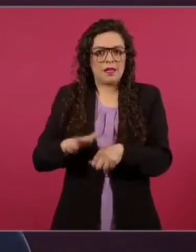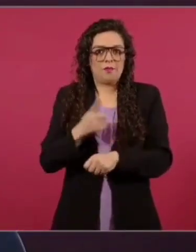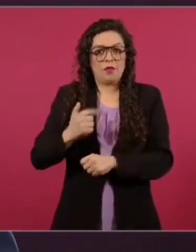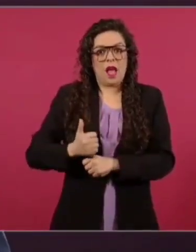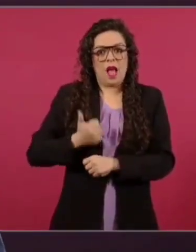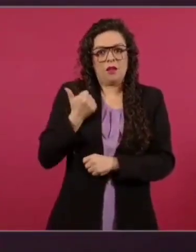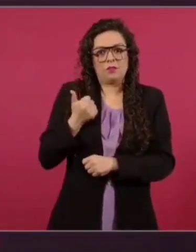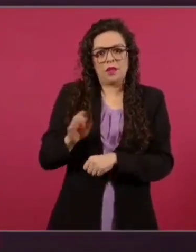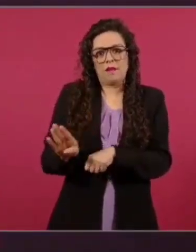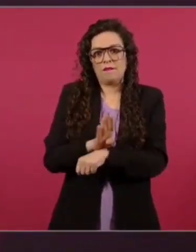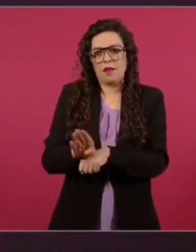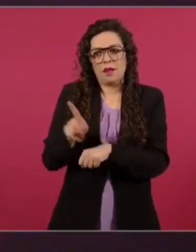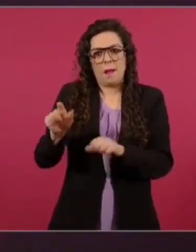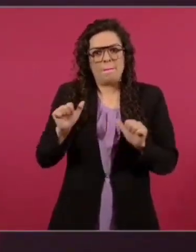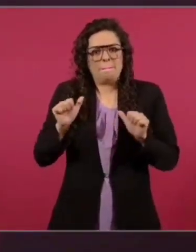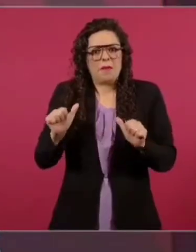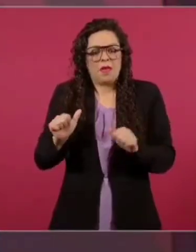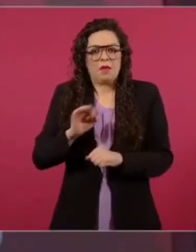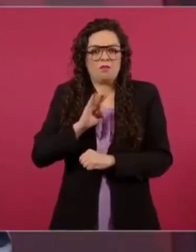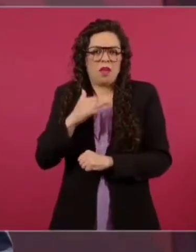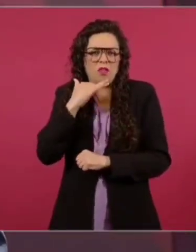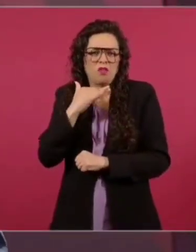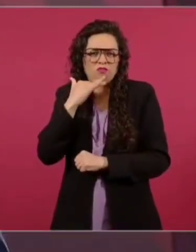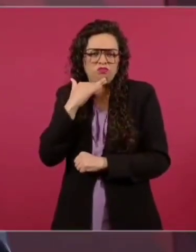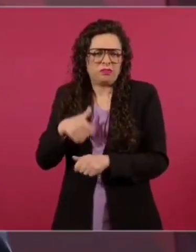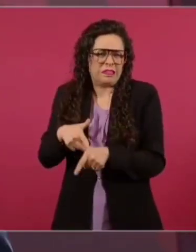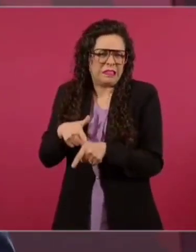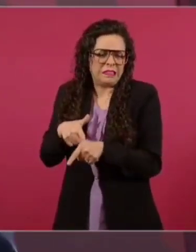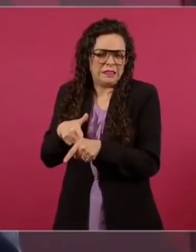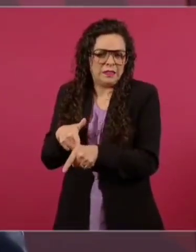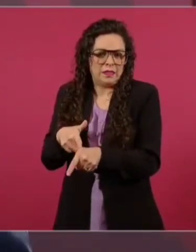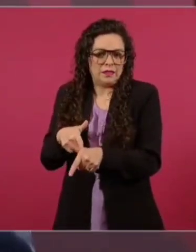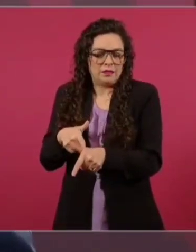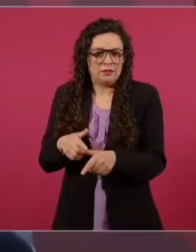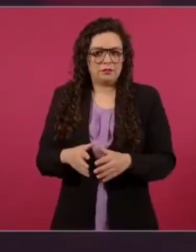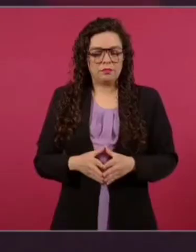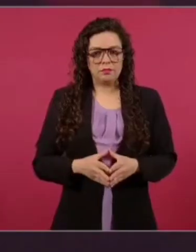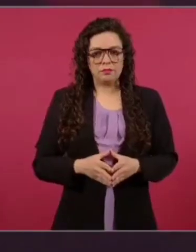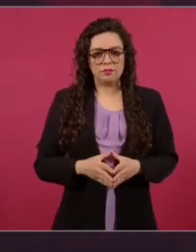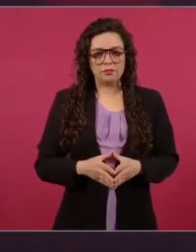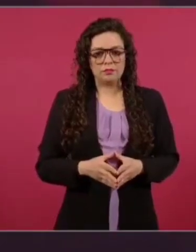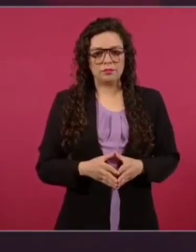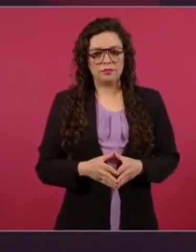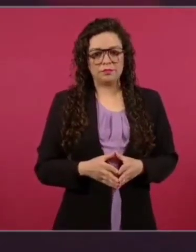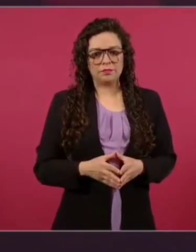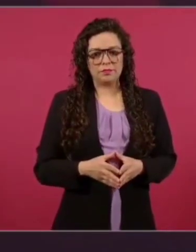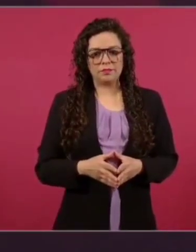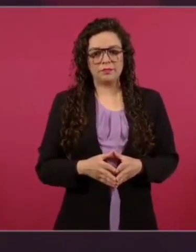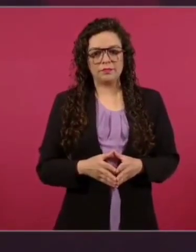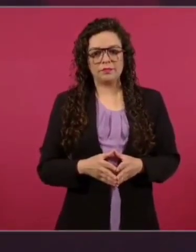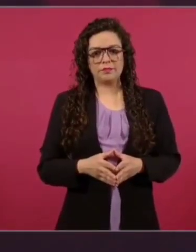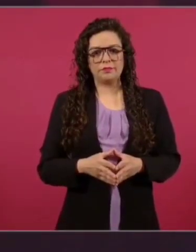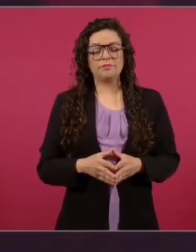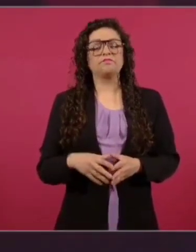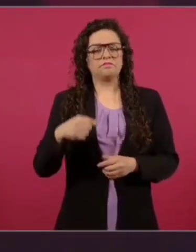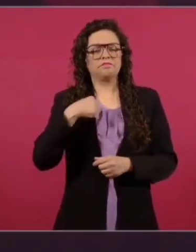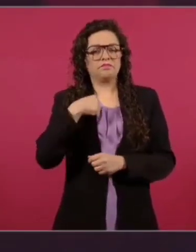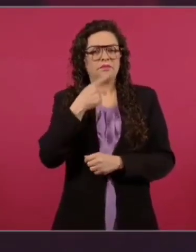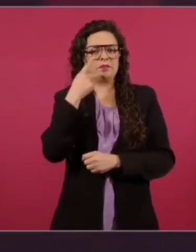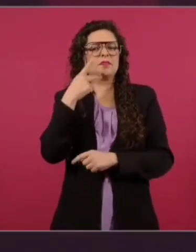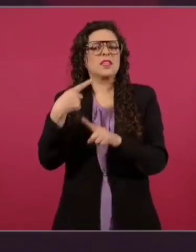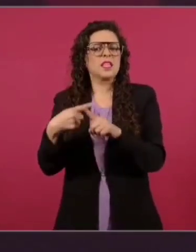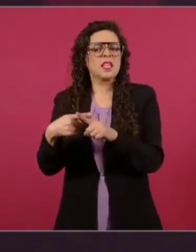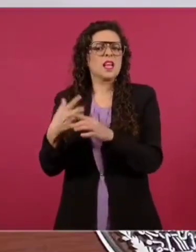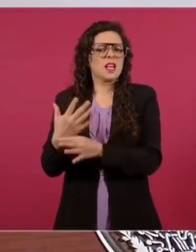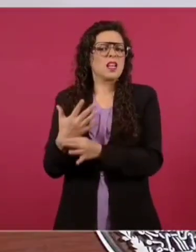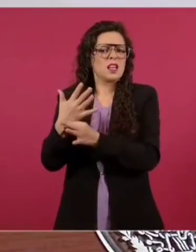pues entonces ya empieza también a alegar todos, todos, todos, todos, me refiero a los